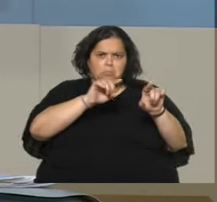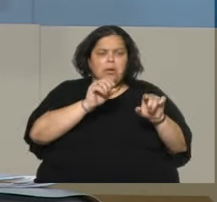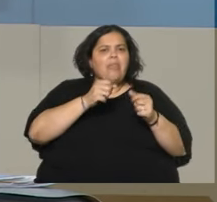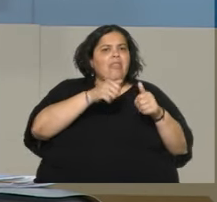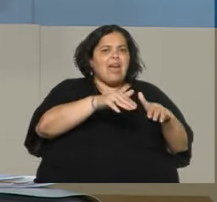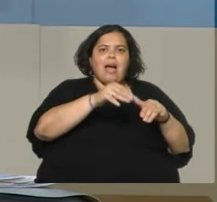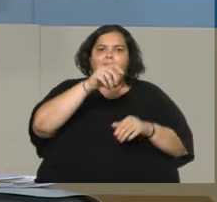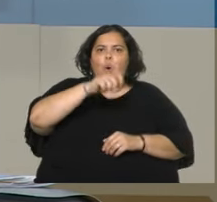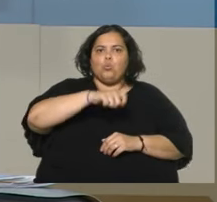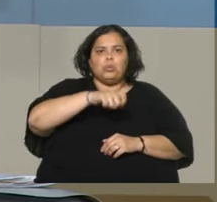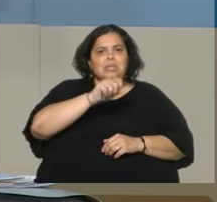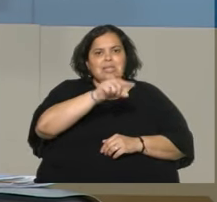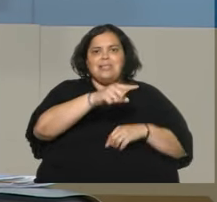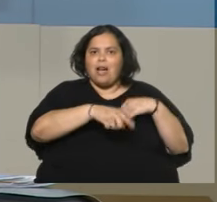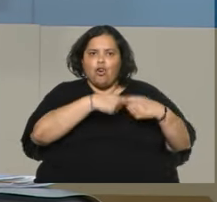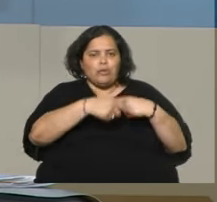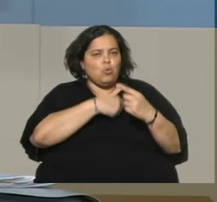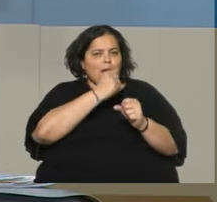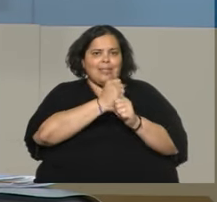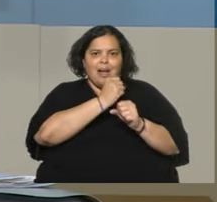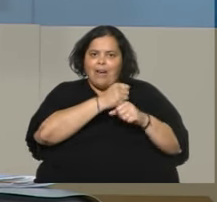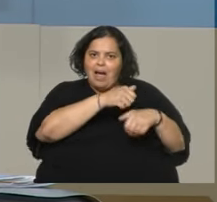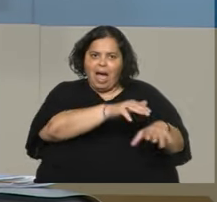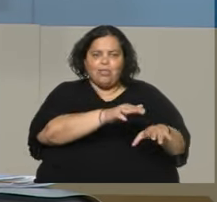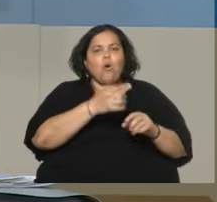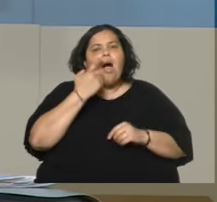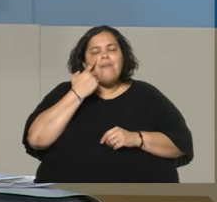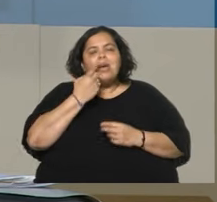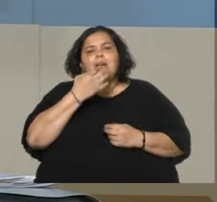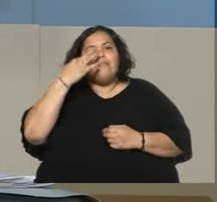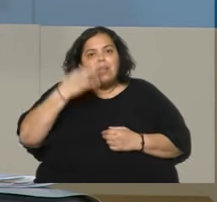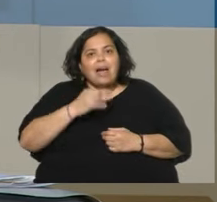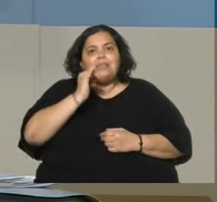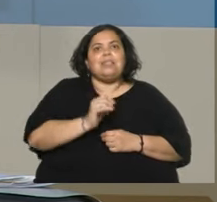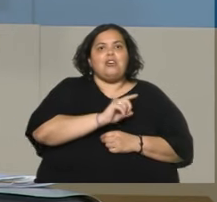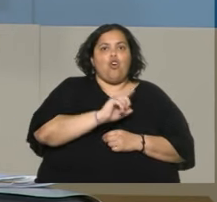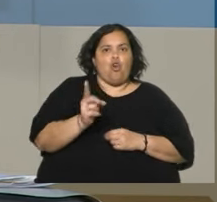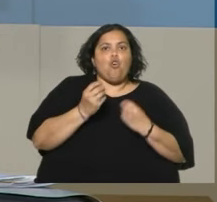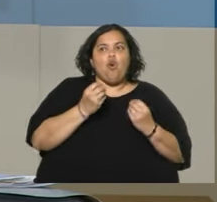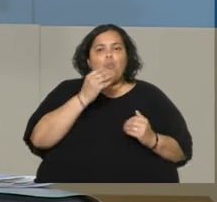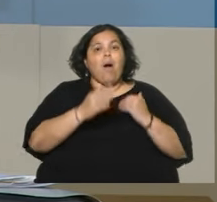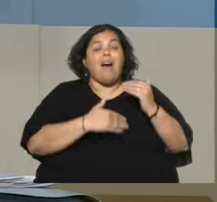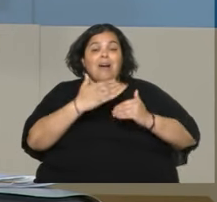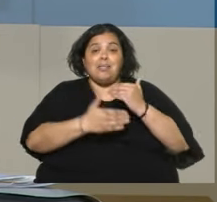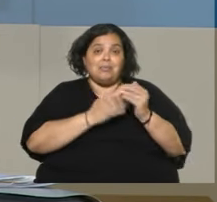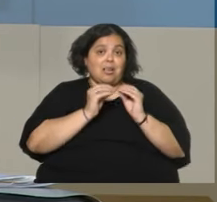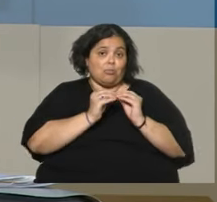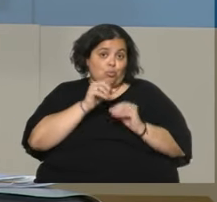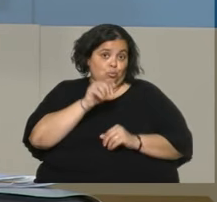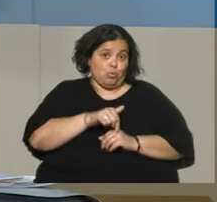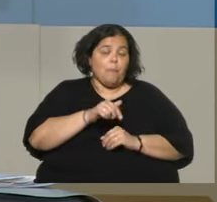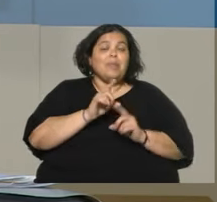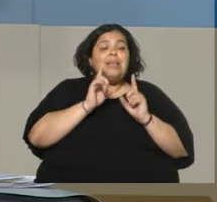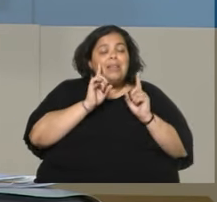dar lugar a que la justicia siga trabajando para ver realmente cómo seguir avanzando en esto y todo lo que puede haber